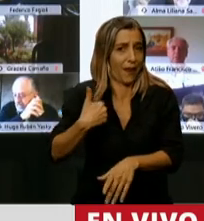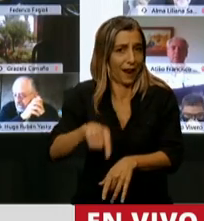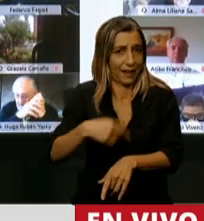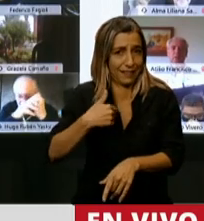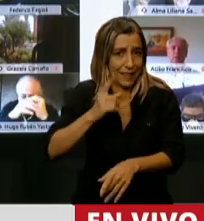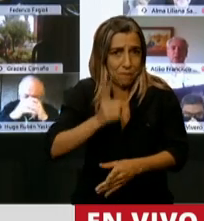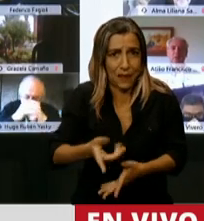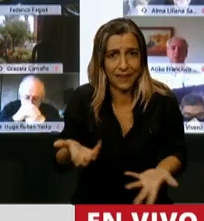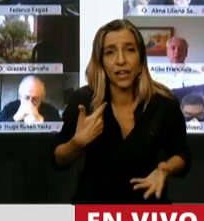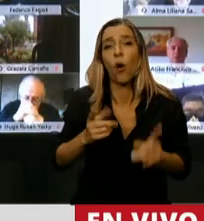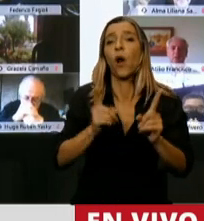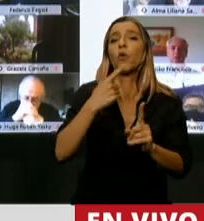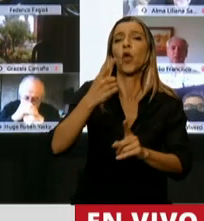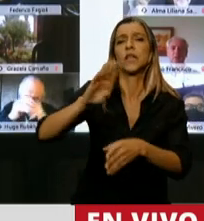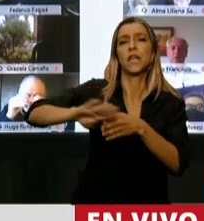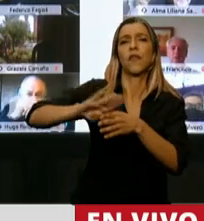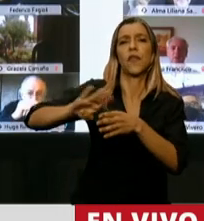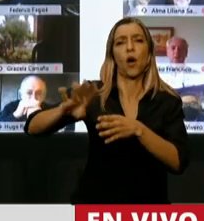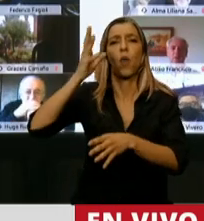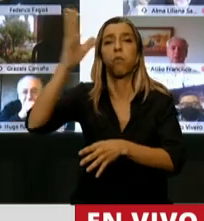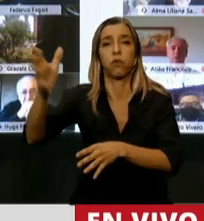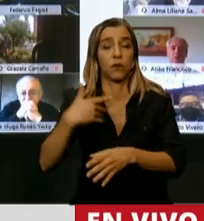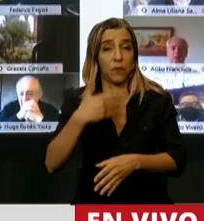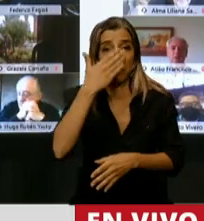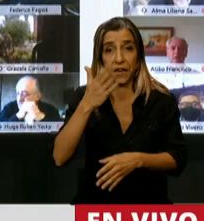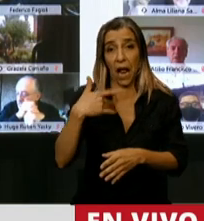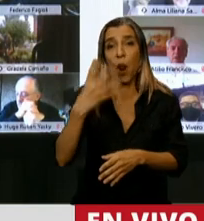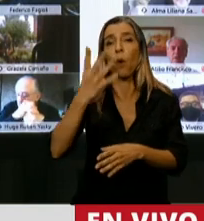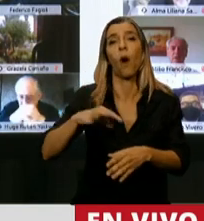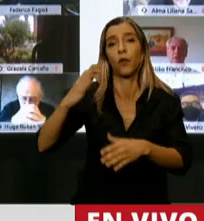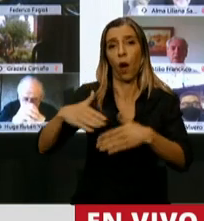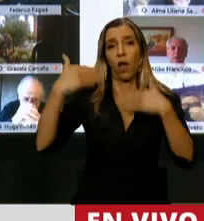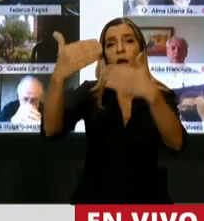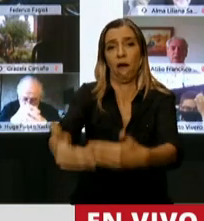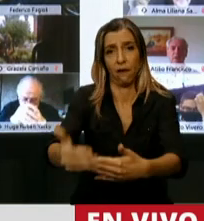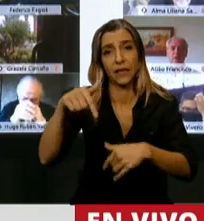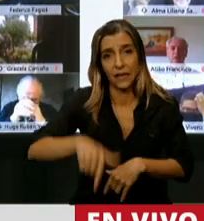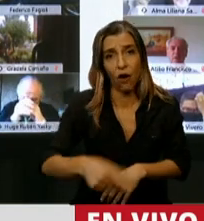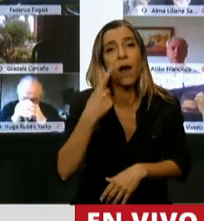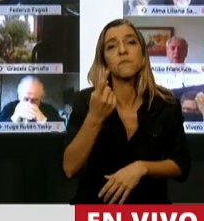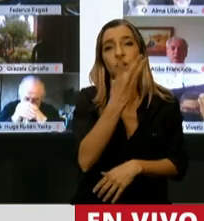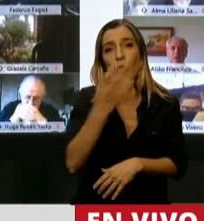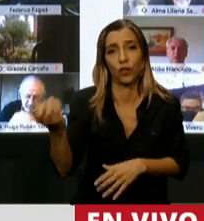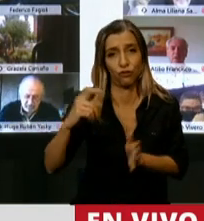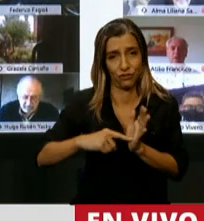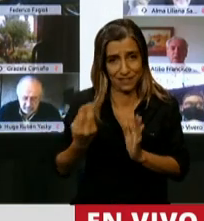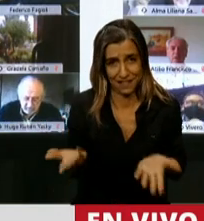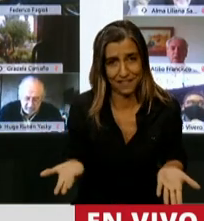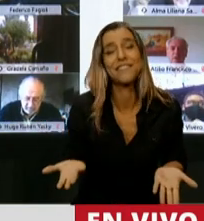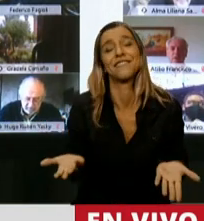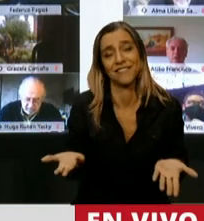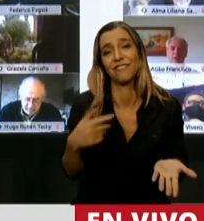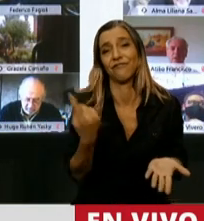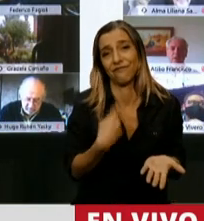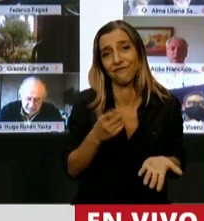problema de Argentina es el sobreendeudamiento, yo lo voy a solucionar. Pateó la pelota 4 años y tenemos 1.400 puntos de riesgo. ¿Y saben qué?